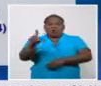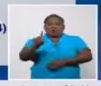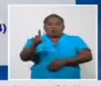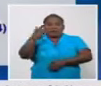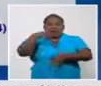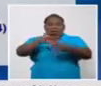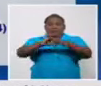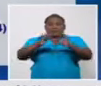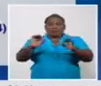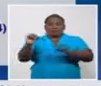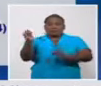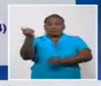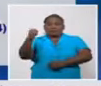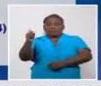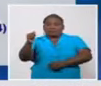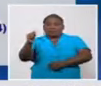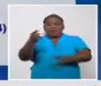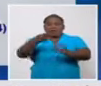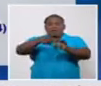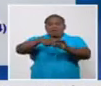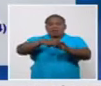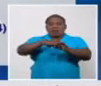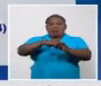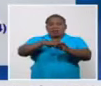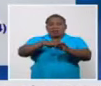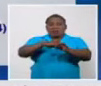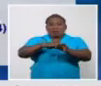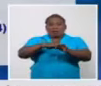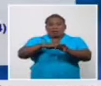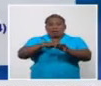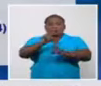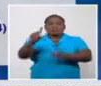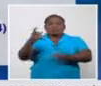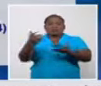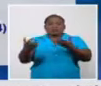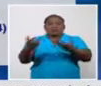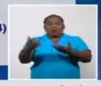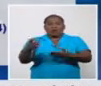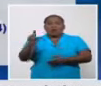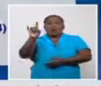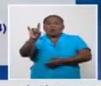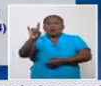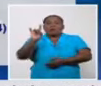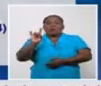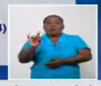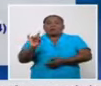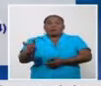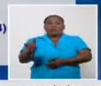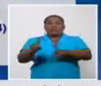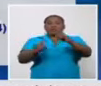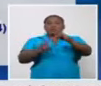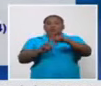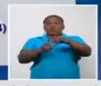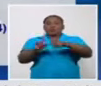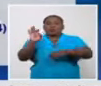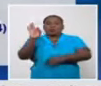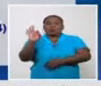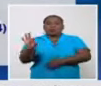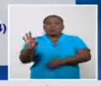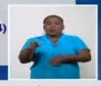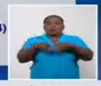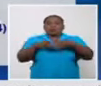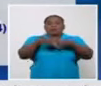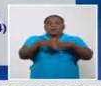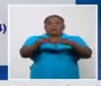El municipio especial Isla de la Juventud y Cienfuegos con nueve cada uno. Las Tunas, 8. Granma, 7.